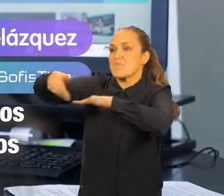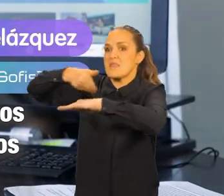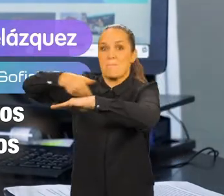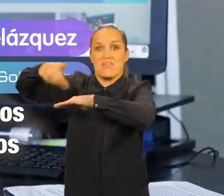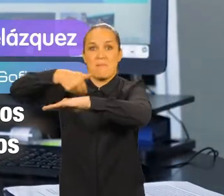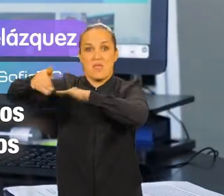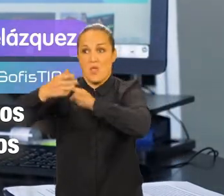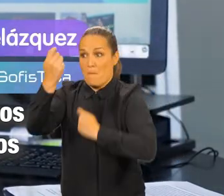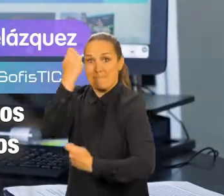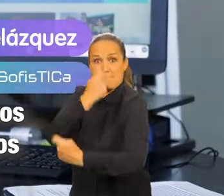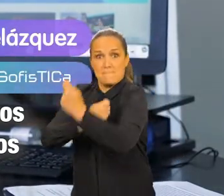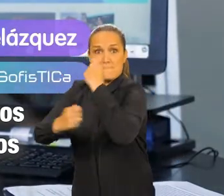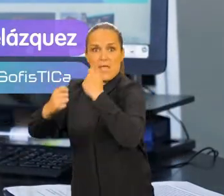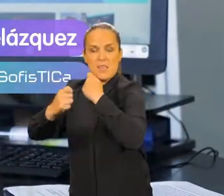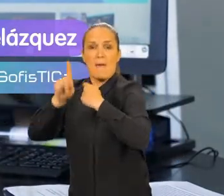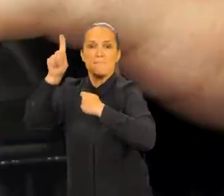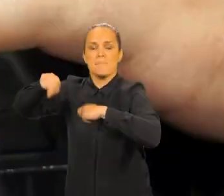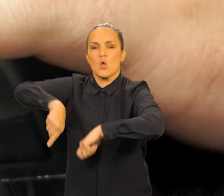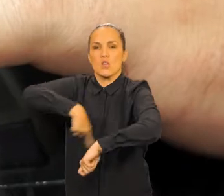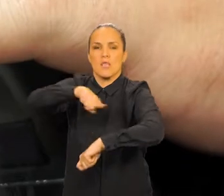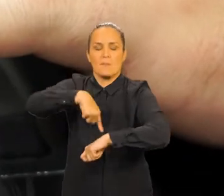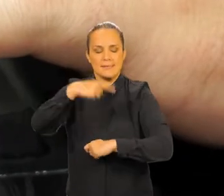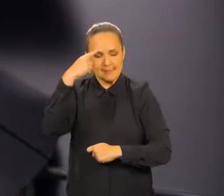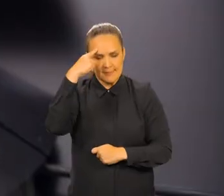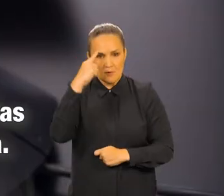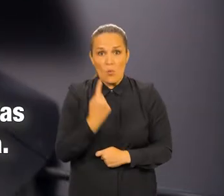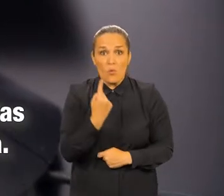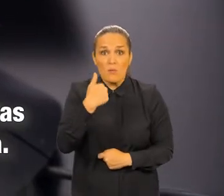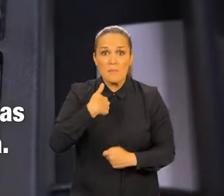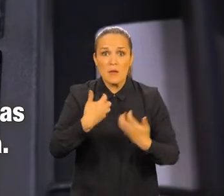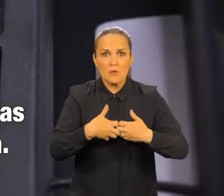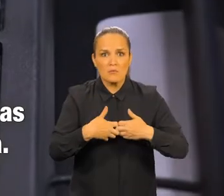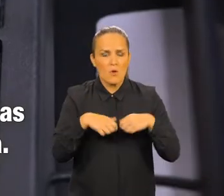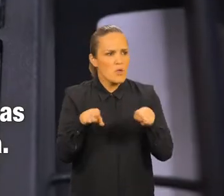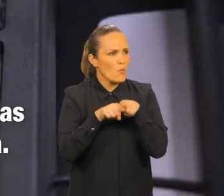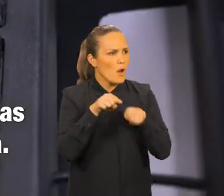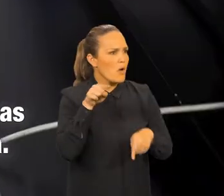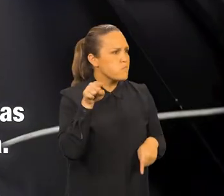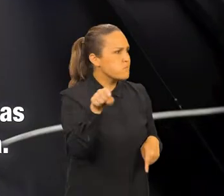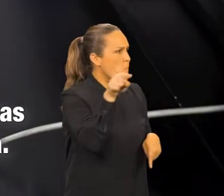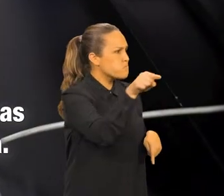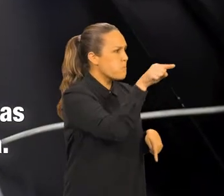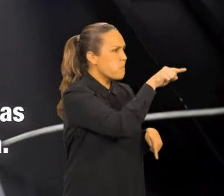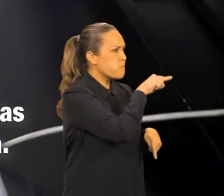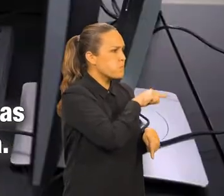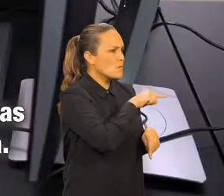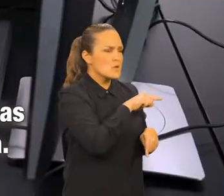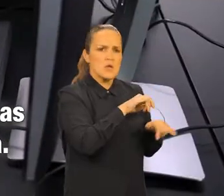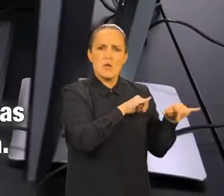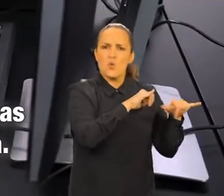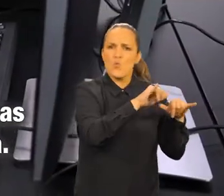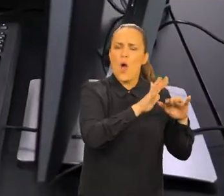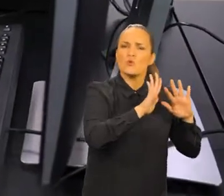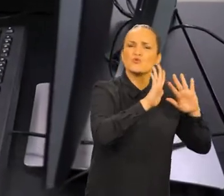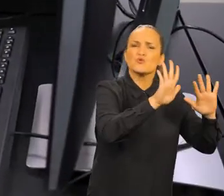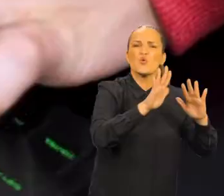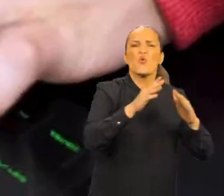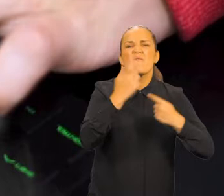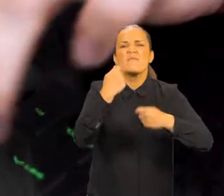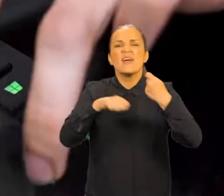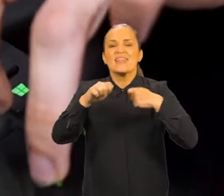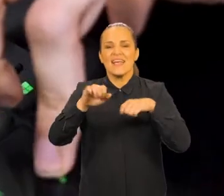compras, también analizamos que este inconveniente no solamente era de nuestra empresa, sino también de las demás empresas del sector autopartista.